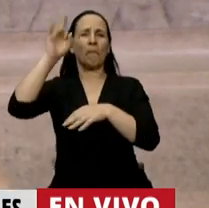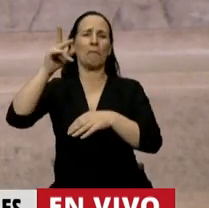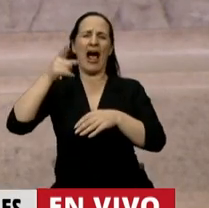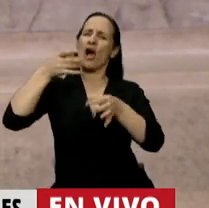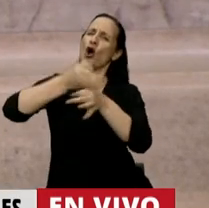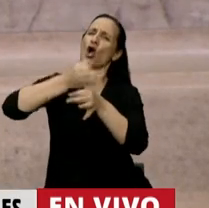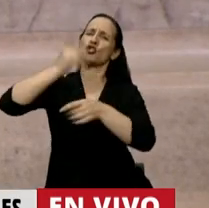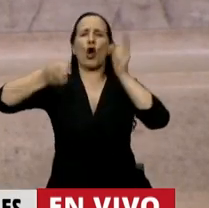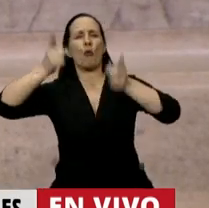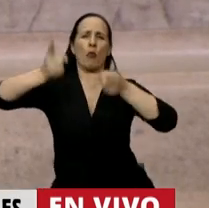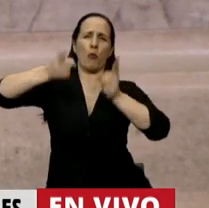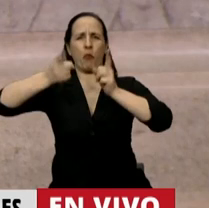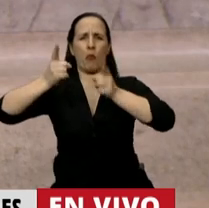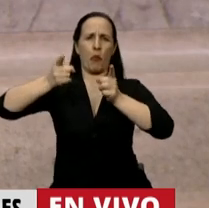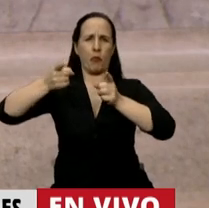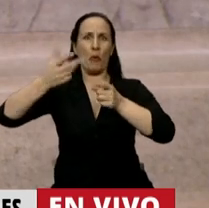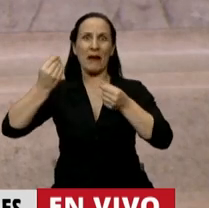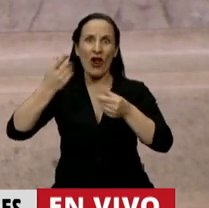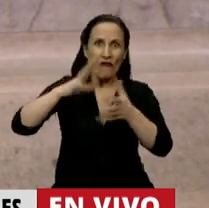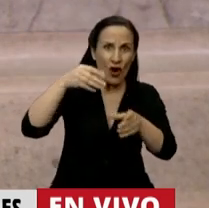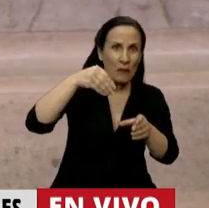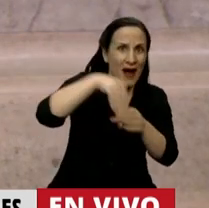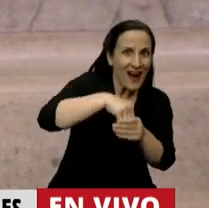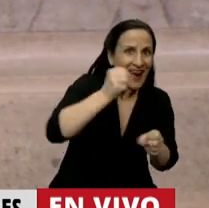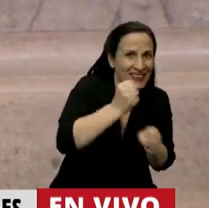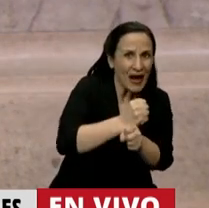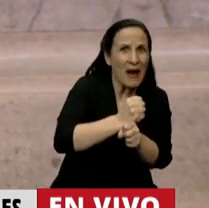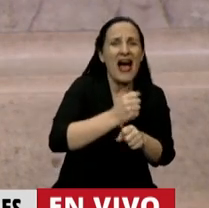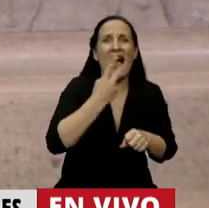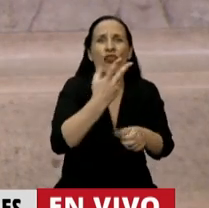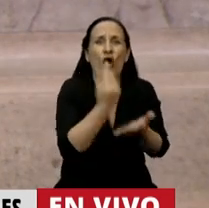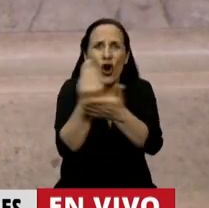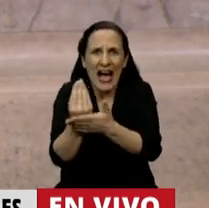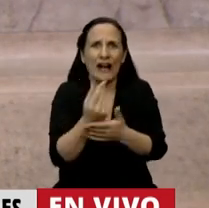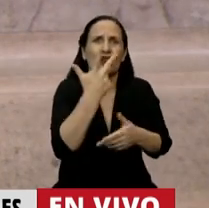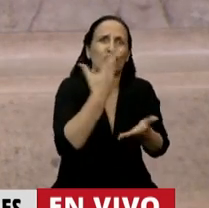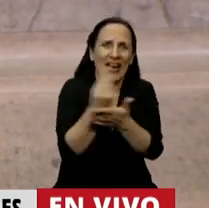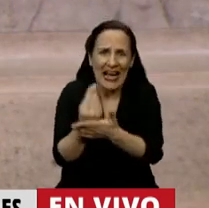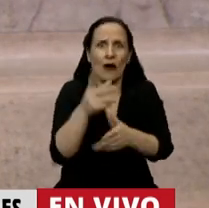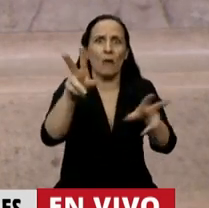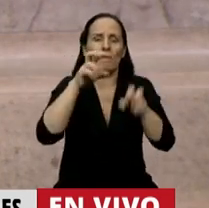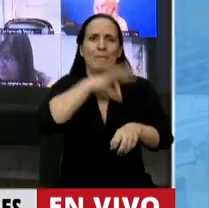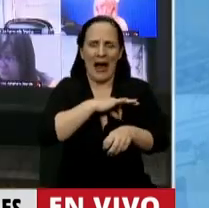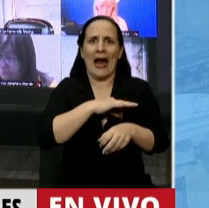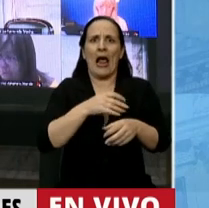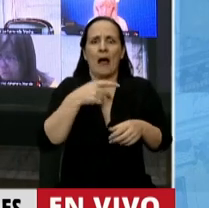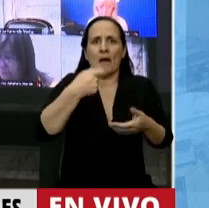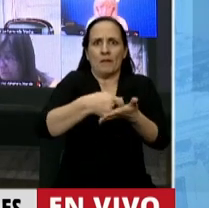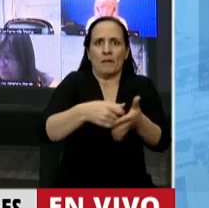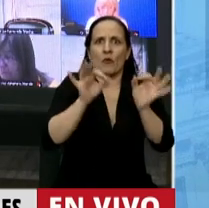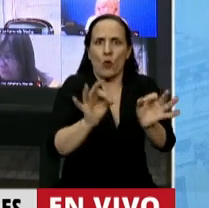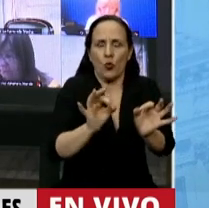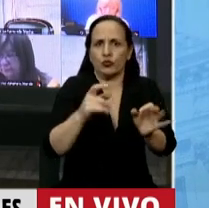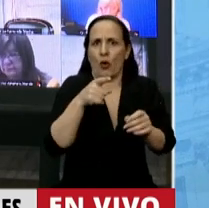dando consejos tienen la menor idea de lo que significa trabajar dos y tres cargos para poder llegar a fin de mes. No tienen ni